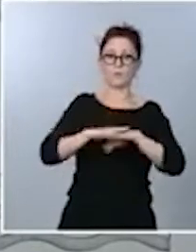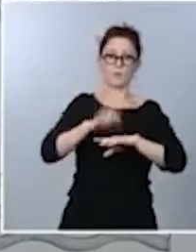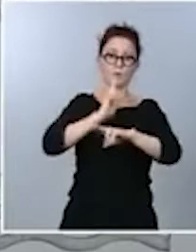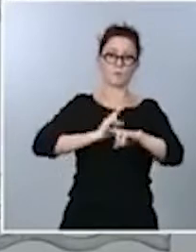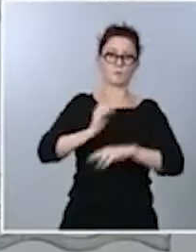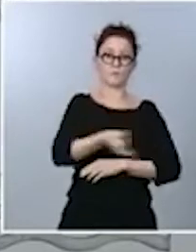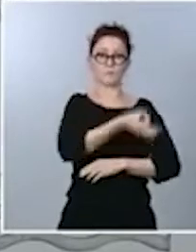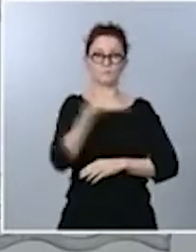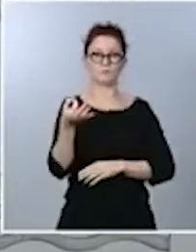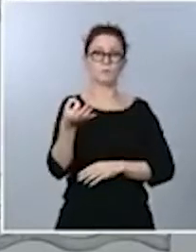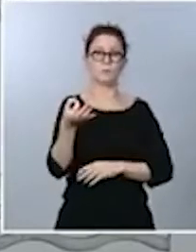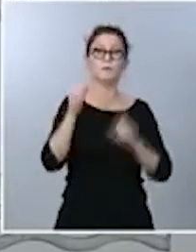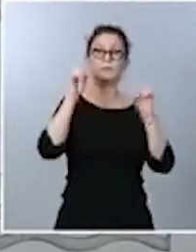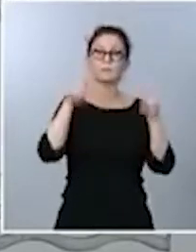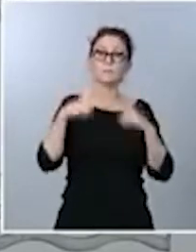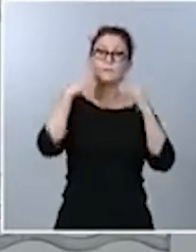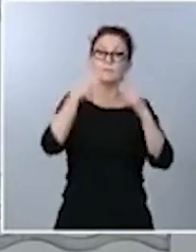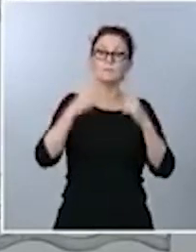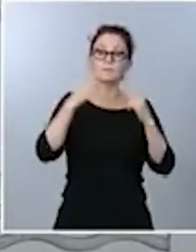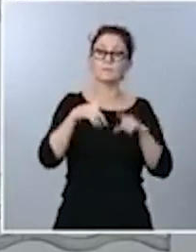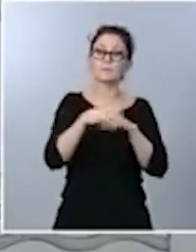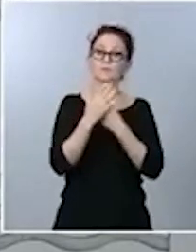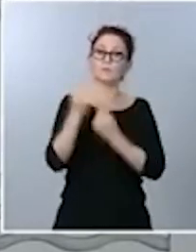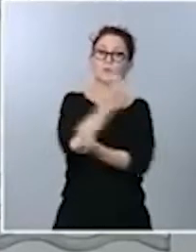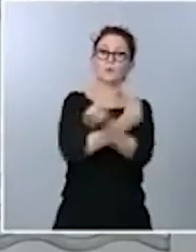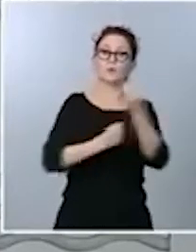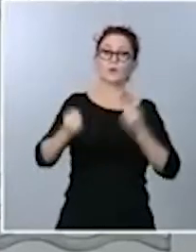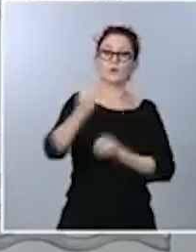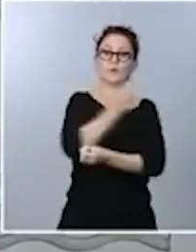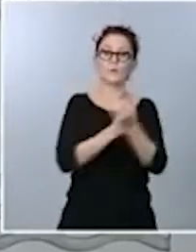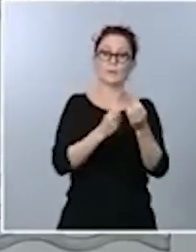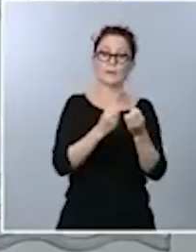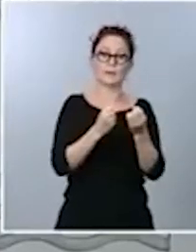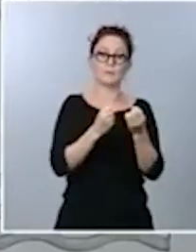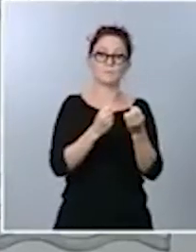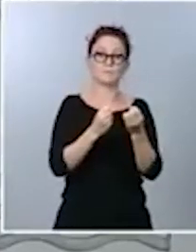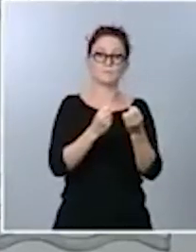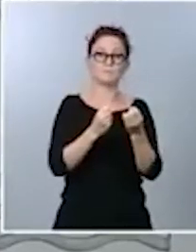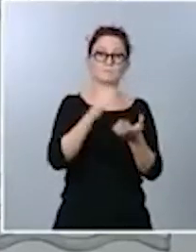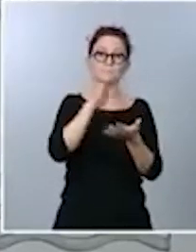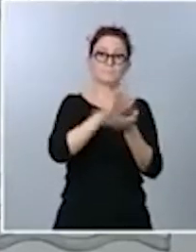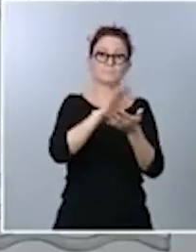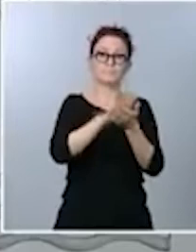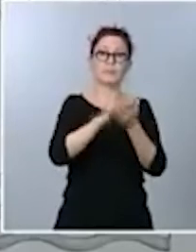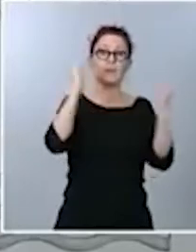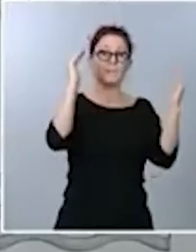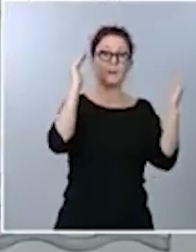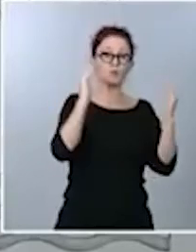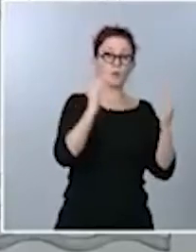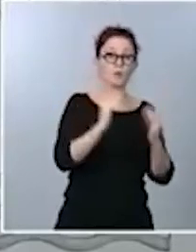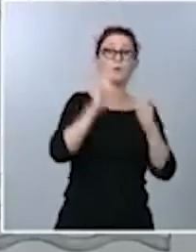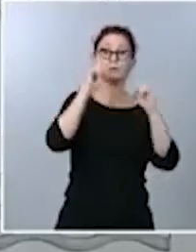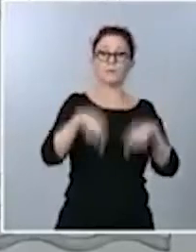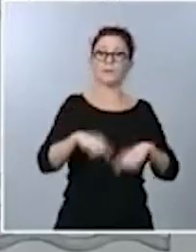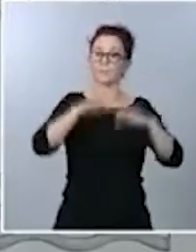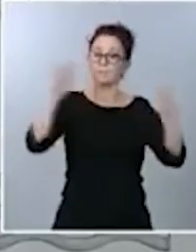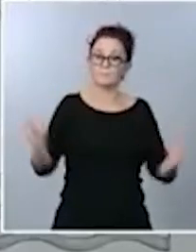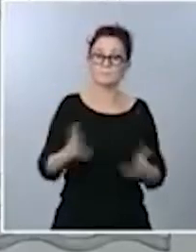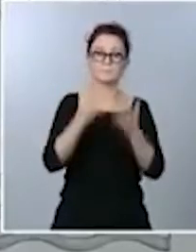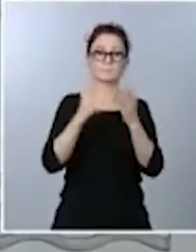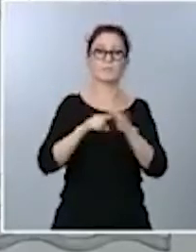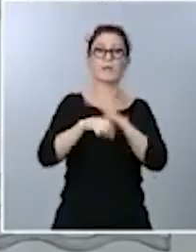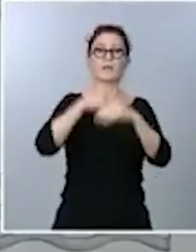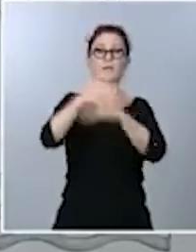otra parte, paliar esta situación económica e incentivar la creación de empleo y el crecimiento como hacemos con la presentación de los